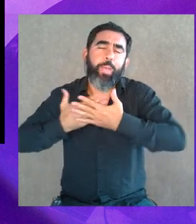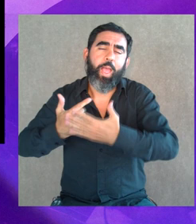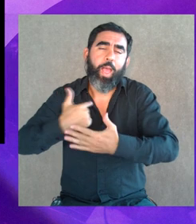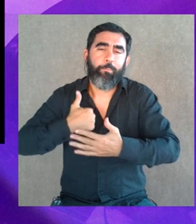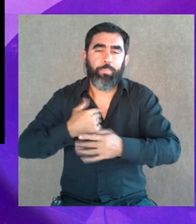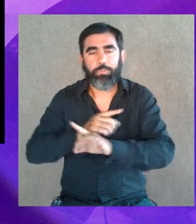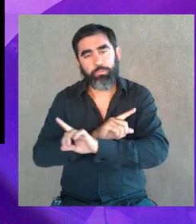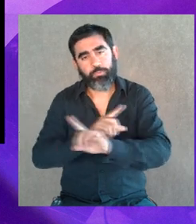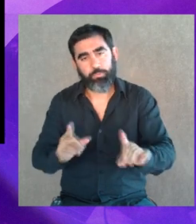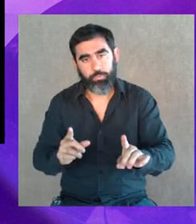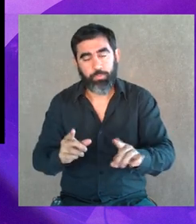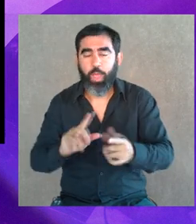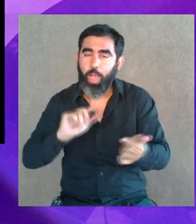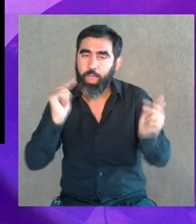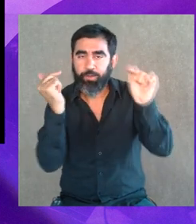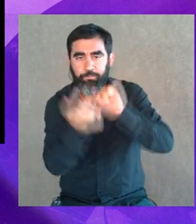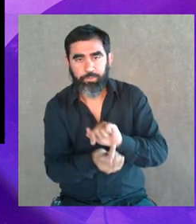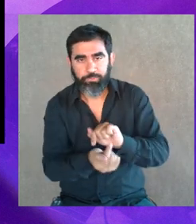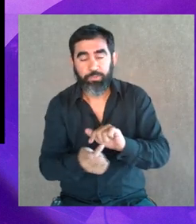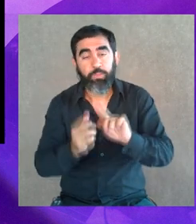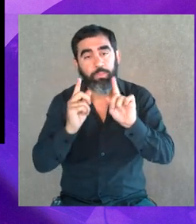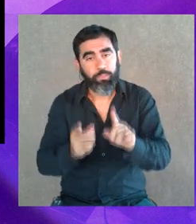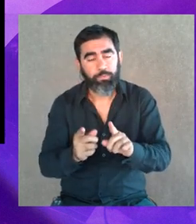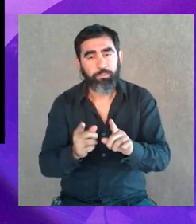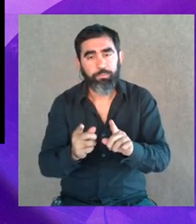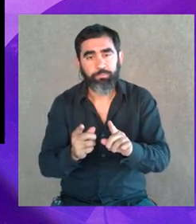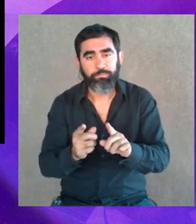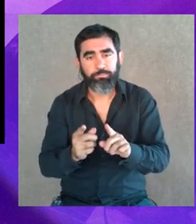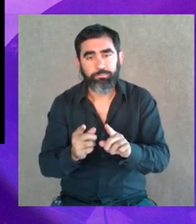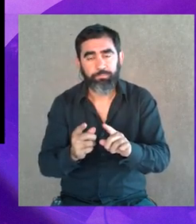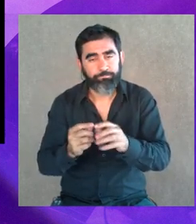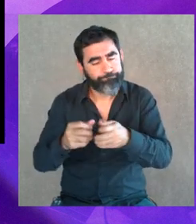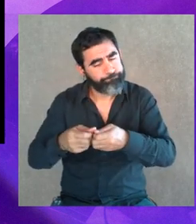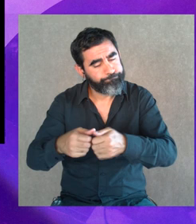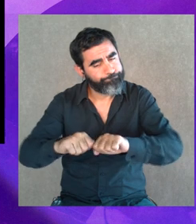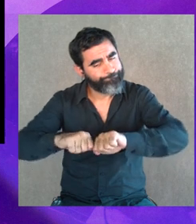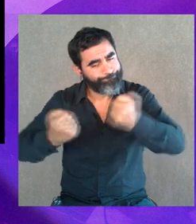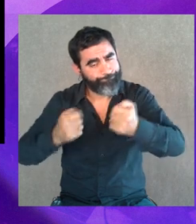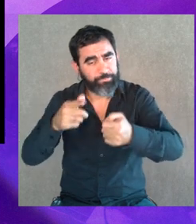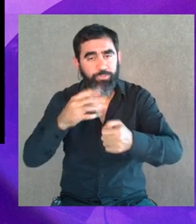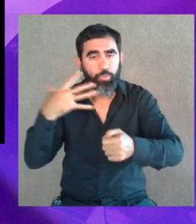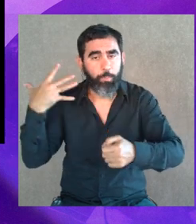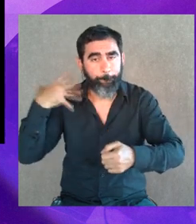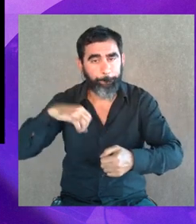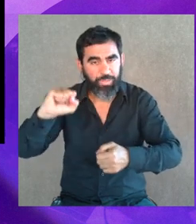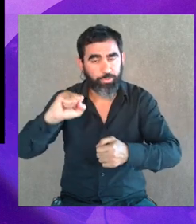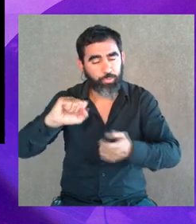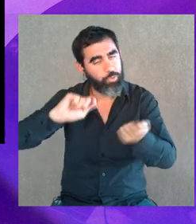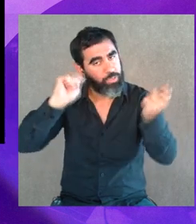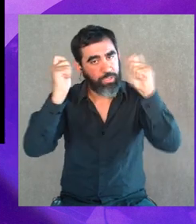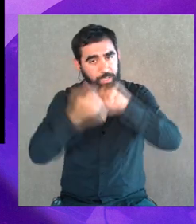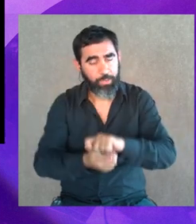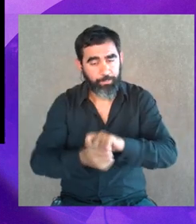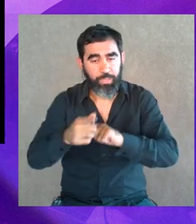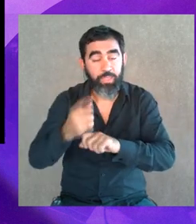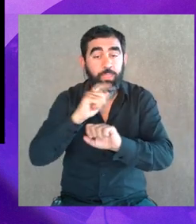Entonces, bueno, me parece que hay que desarmar todos esos mitos para